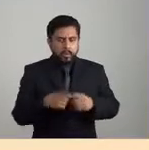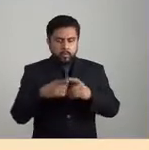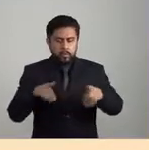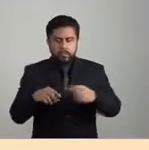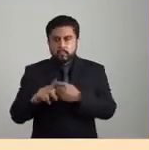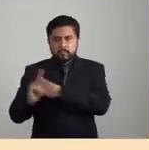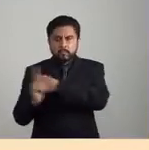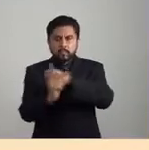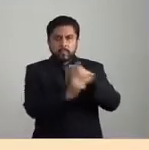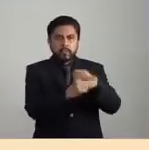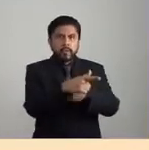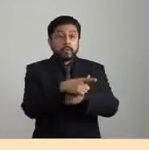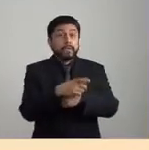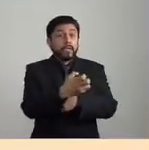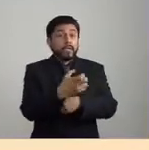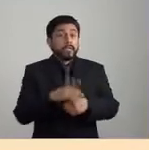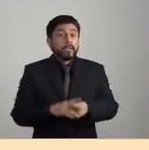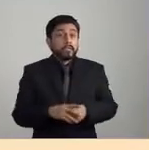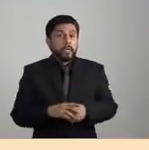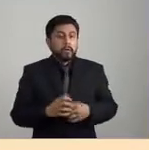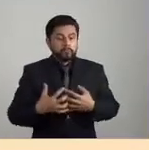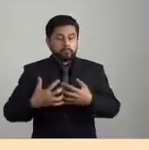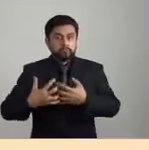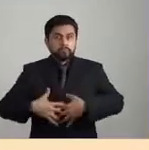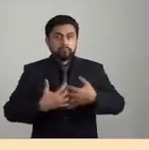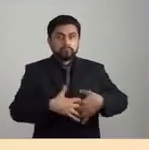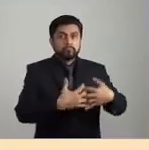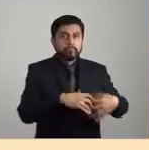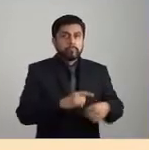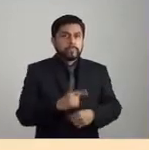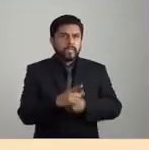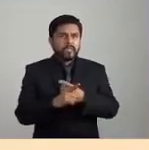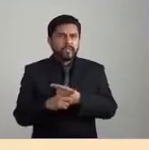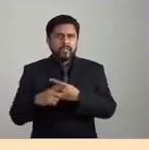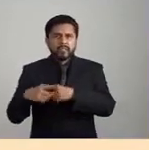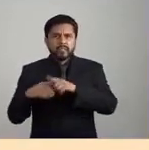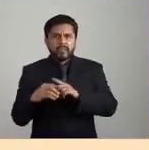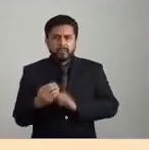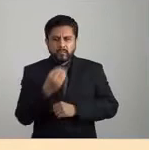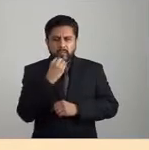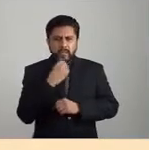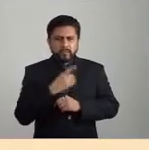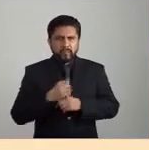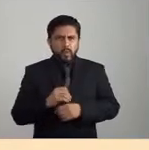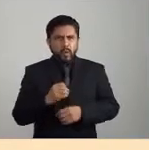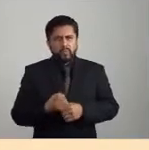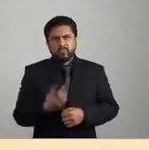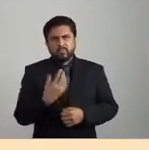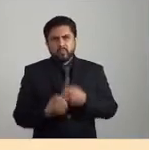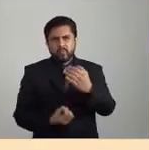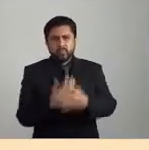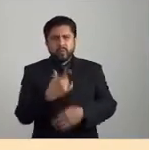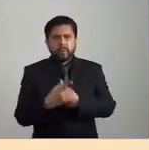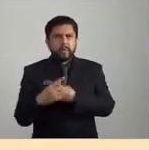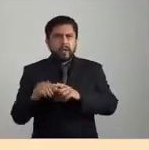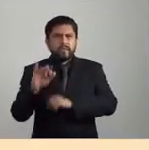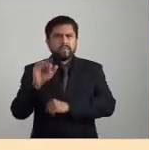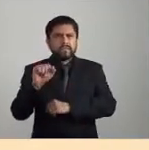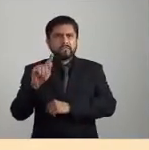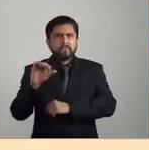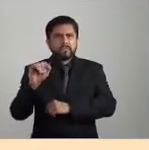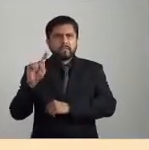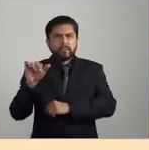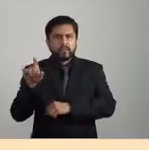países, con esta industria de la soja transgénica y a través de los grifosfatos, pues está produciendo, curiosamente,